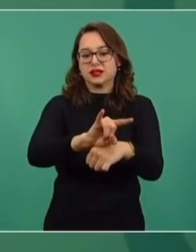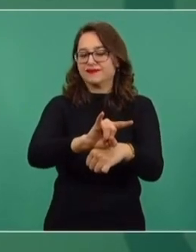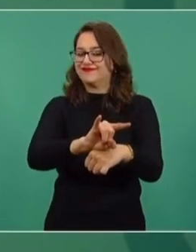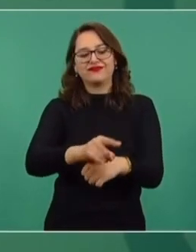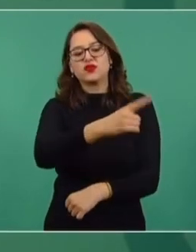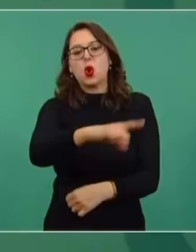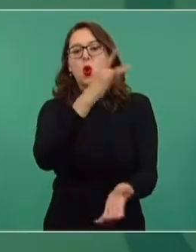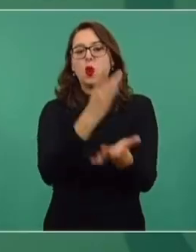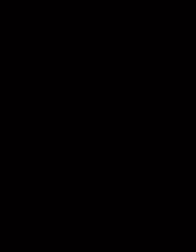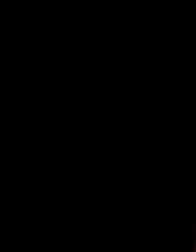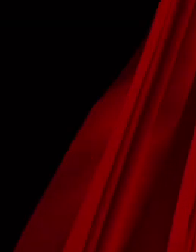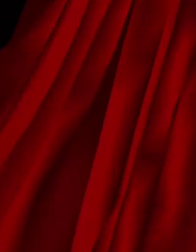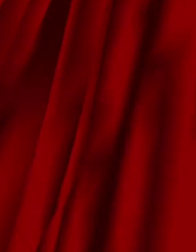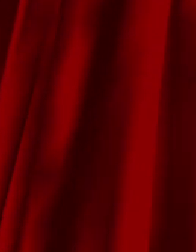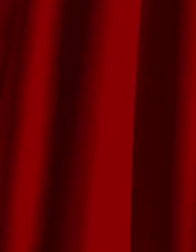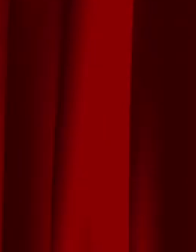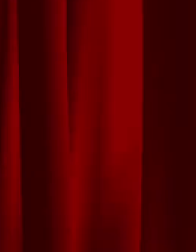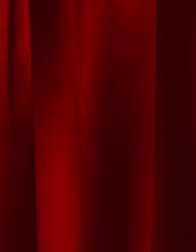más bien traficantes de influencia.